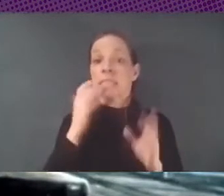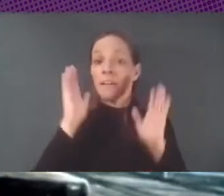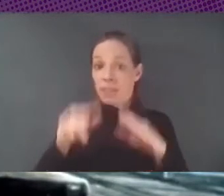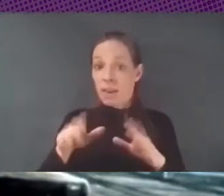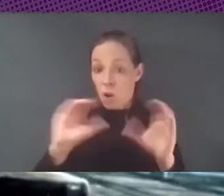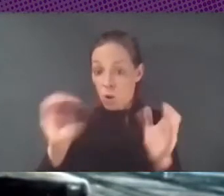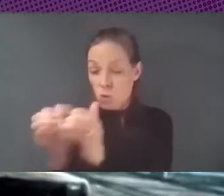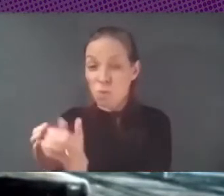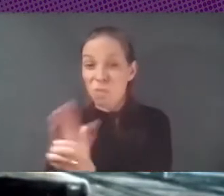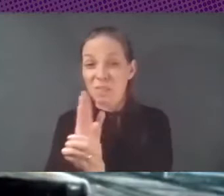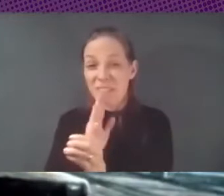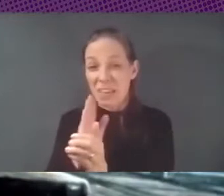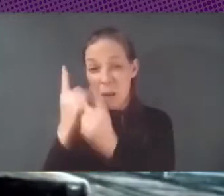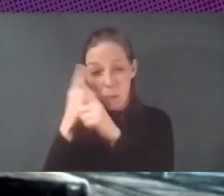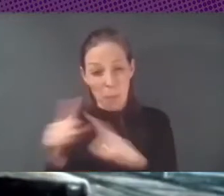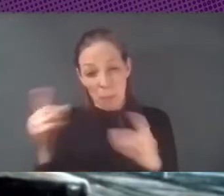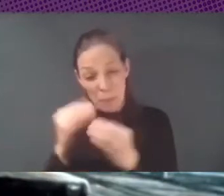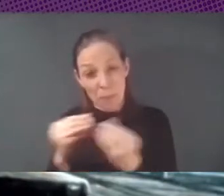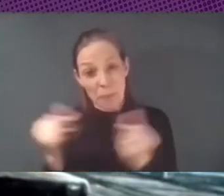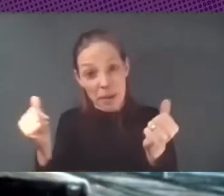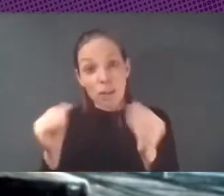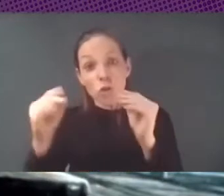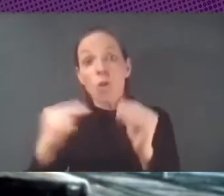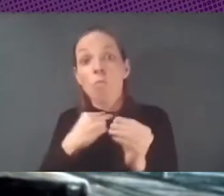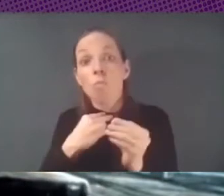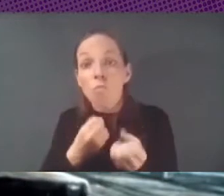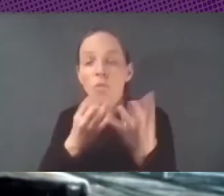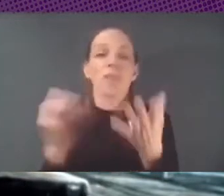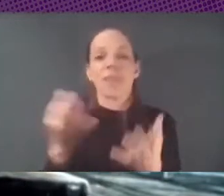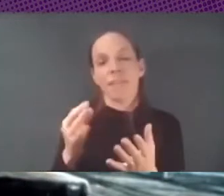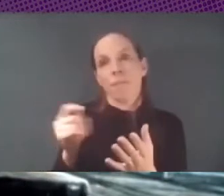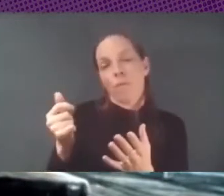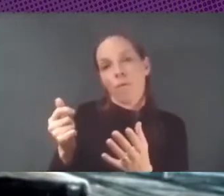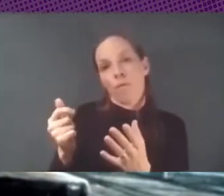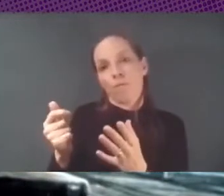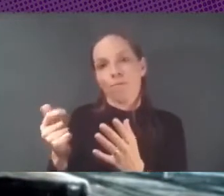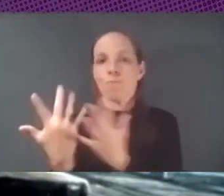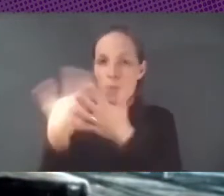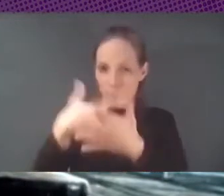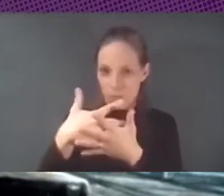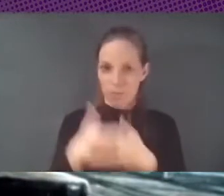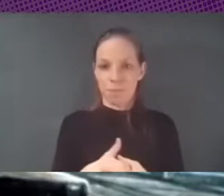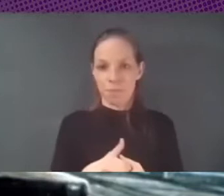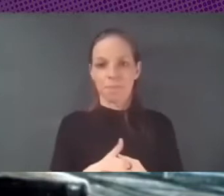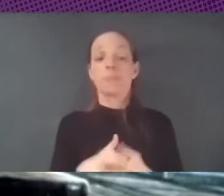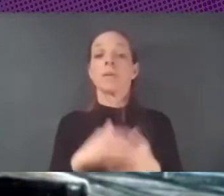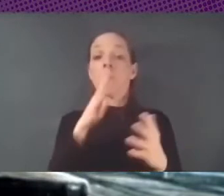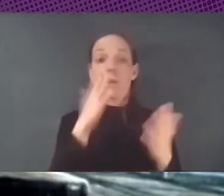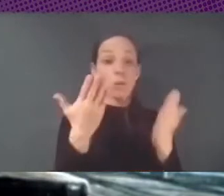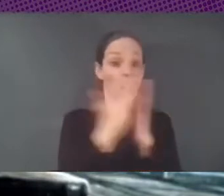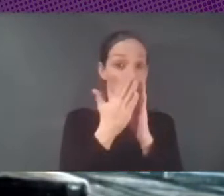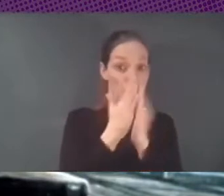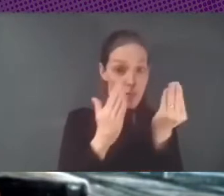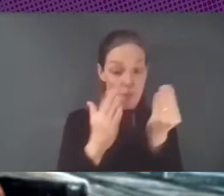que hacer en sus propios términos, ¿no? Nos parecía fundamental esto. Entonces, el libro y el blog son